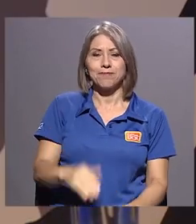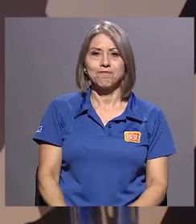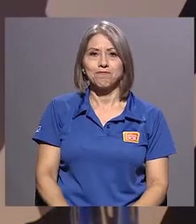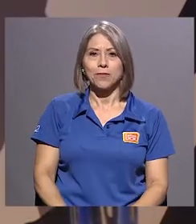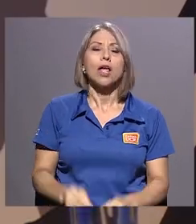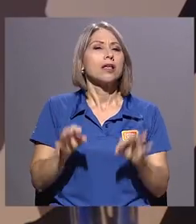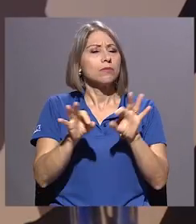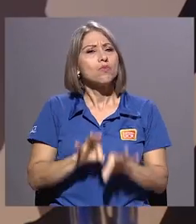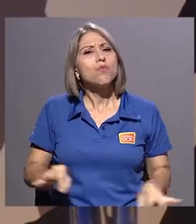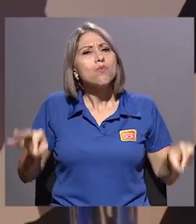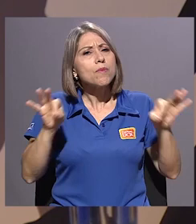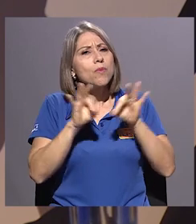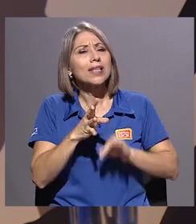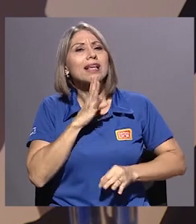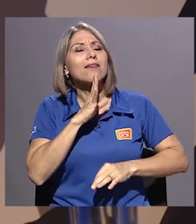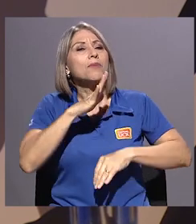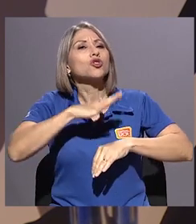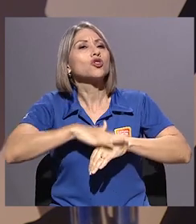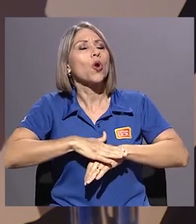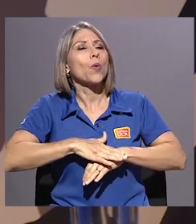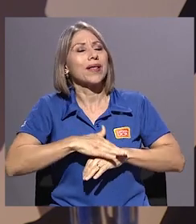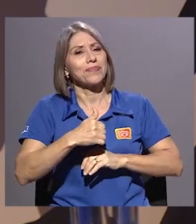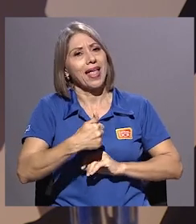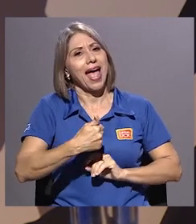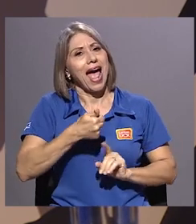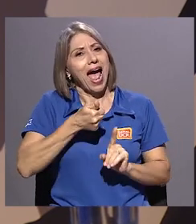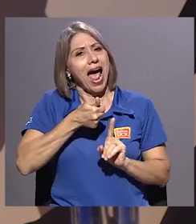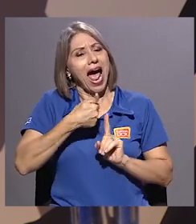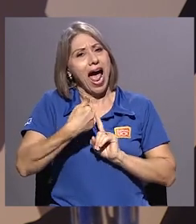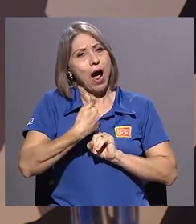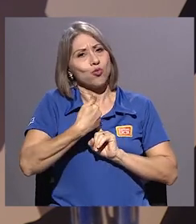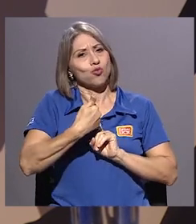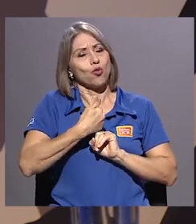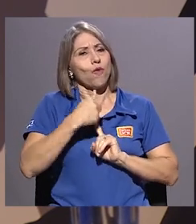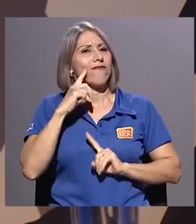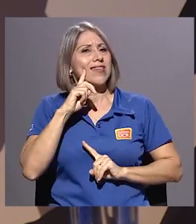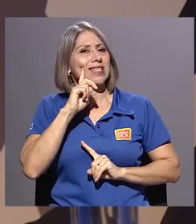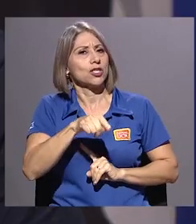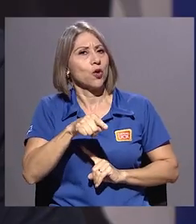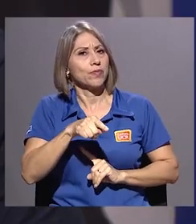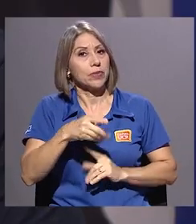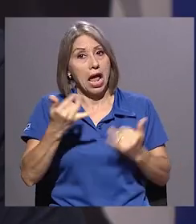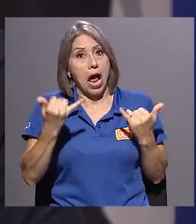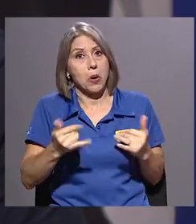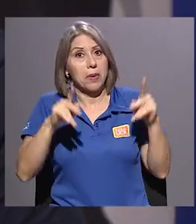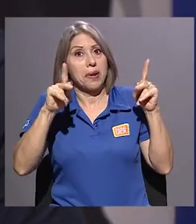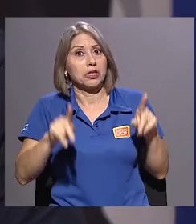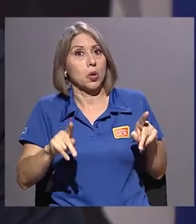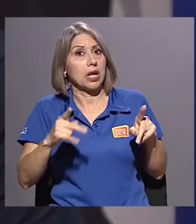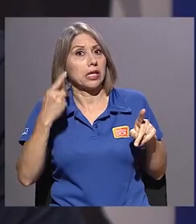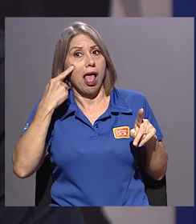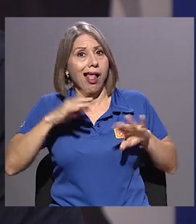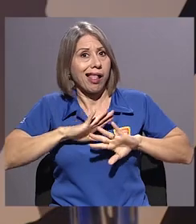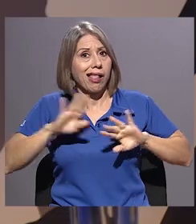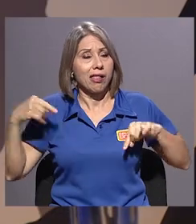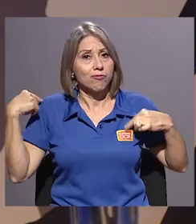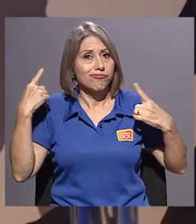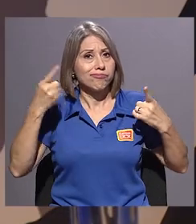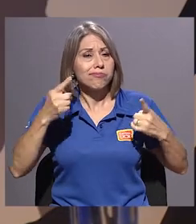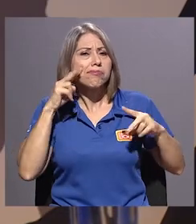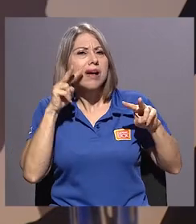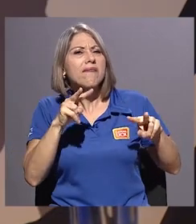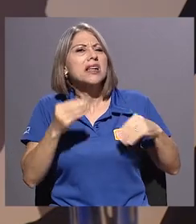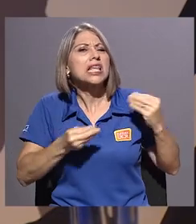un poquito en esto de la autoficción, porque es a lo que se va a enfrentar el público, que no ha visto esta obra, ¿verdad? Entonces, como para tratar de entender en qué